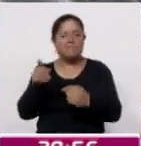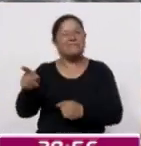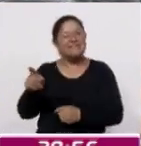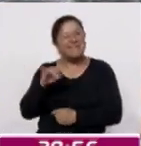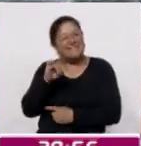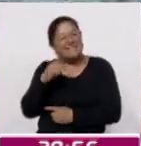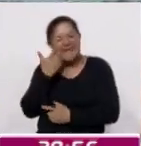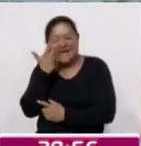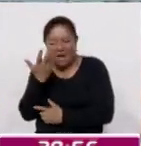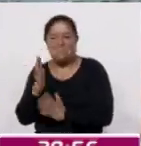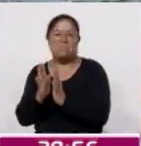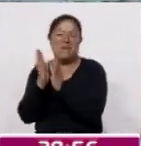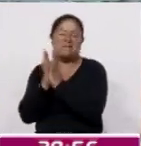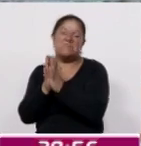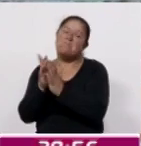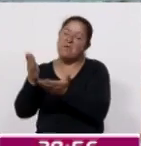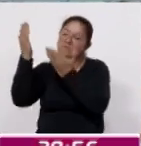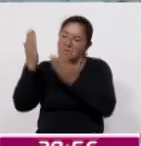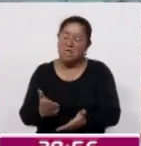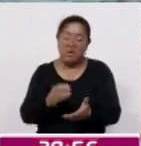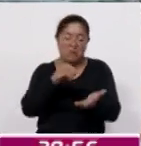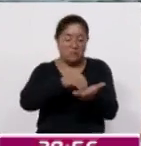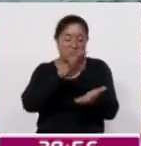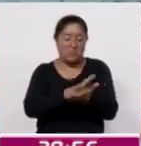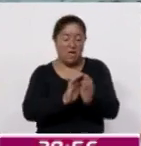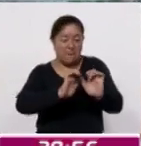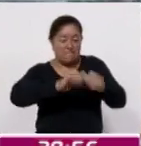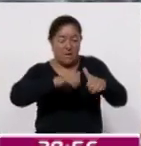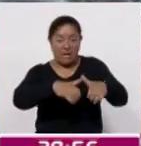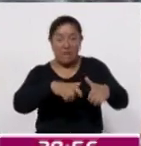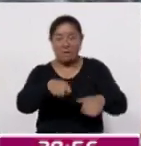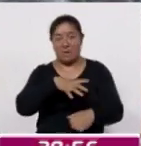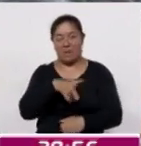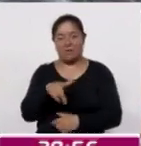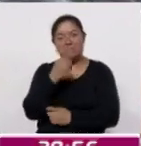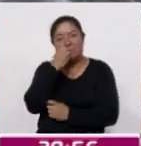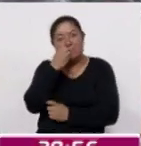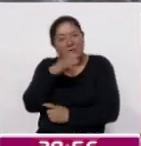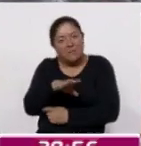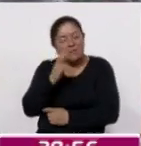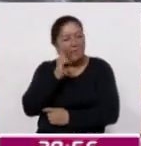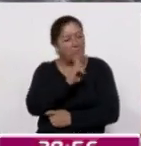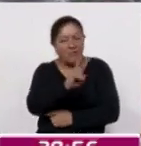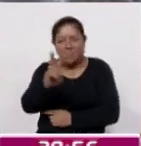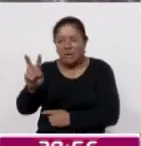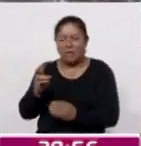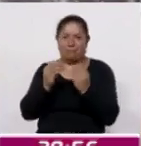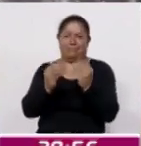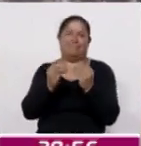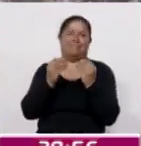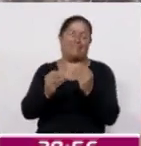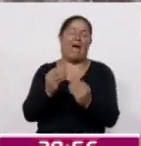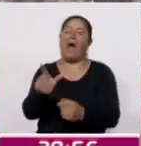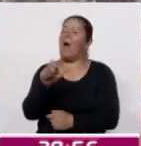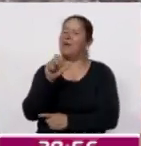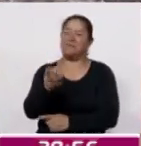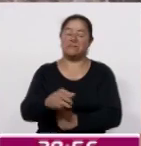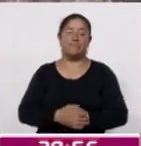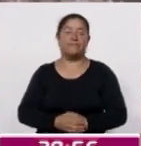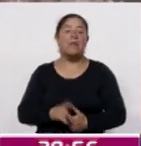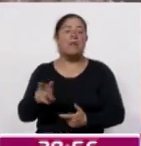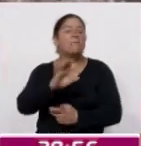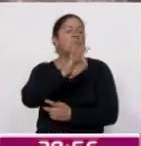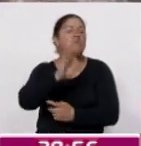a poder participar en el circuito, y es bonito ver tantos niños así, ¿no? ¿En qué porcentaje se